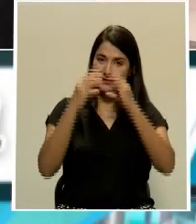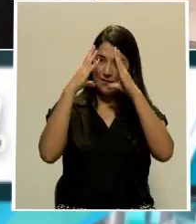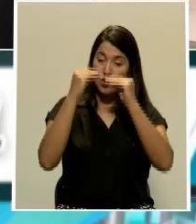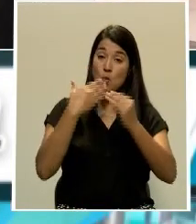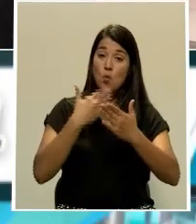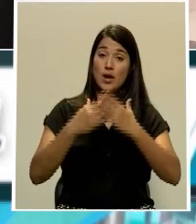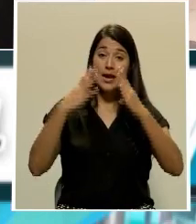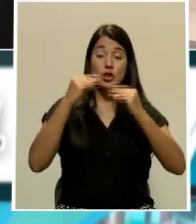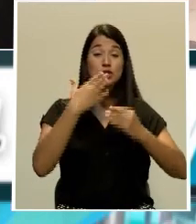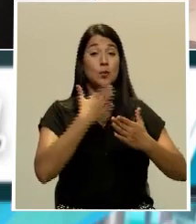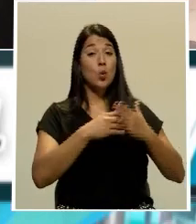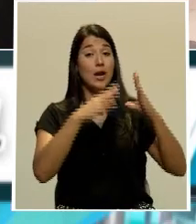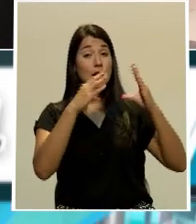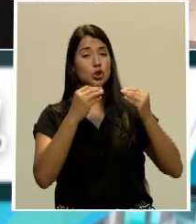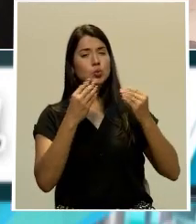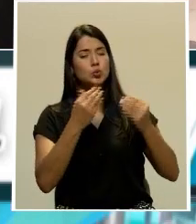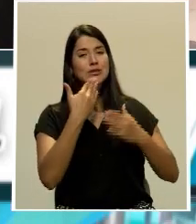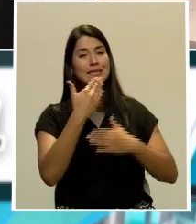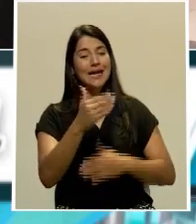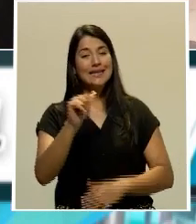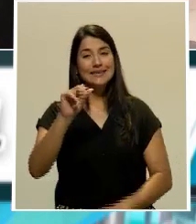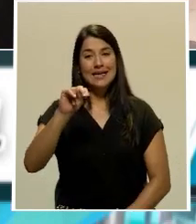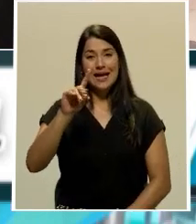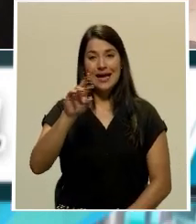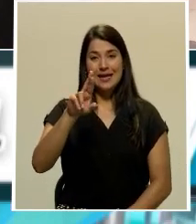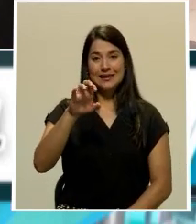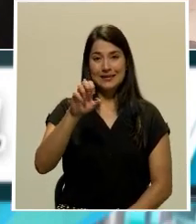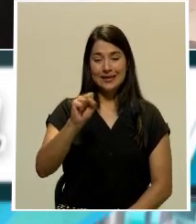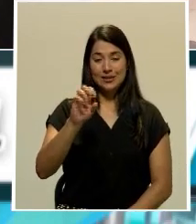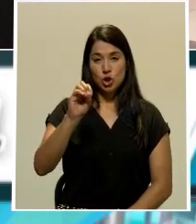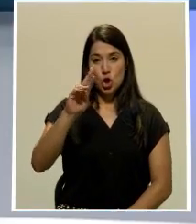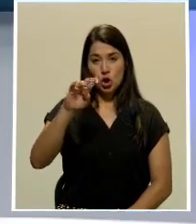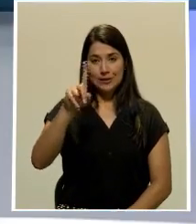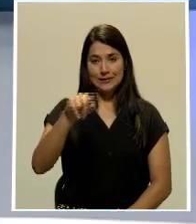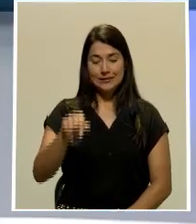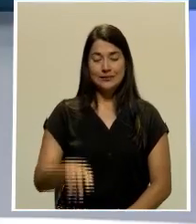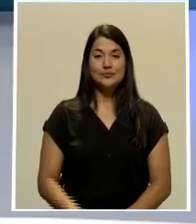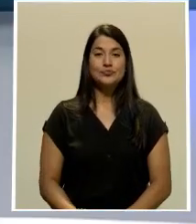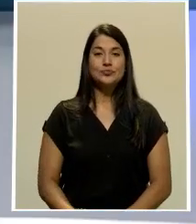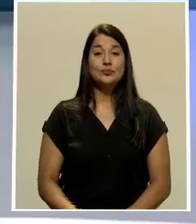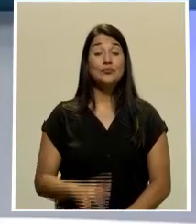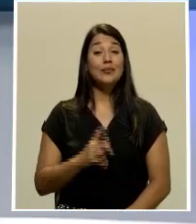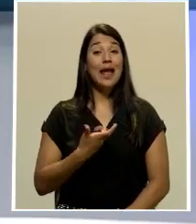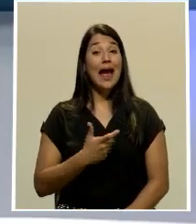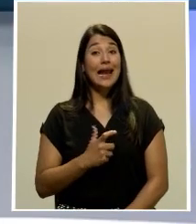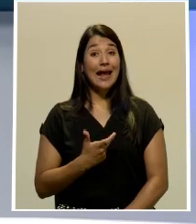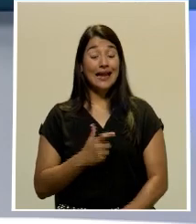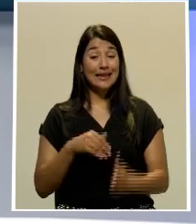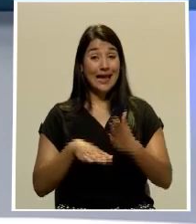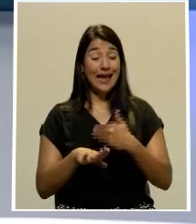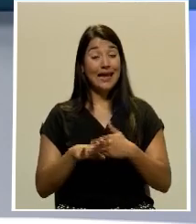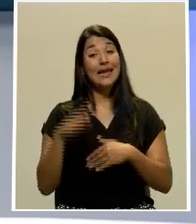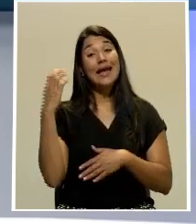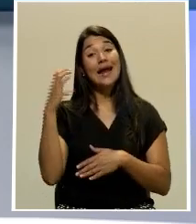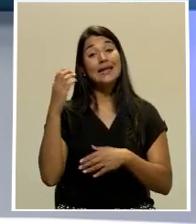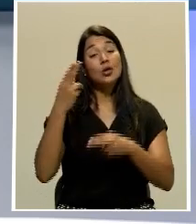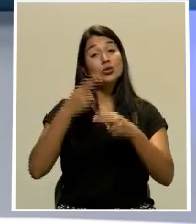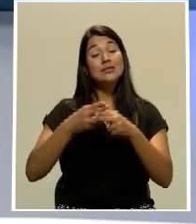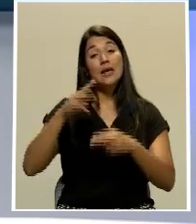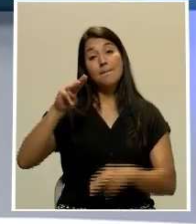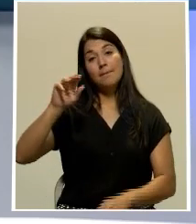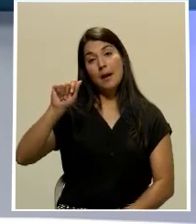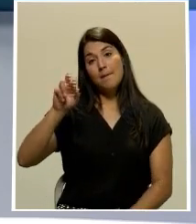Buenas noches. Buenas noches. Muchas gracias, Andrés Ortiz. El alcalde de Cartago, Mario Redondo,